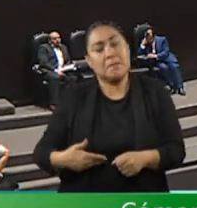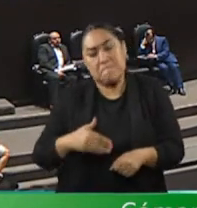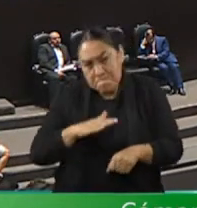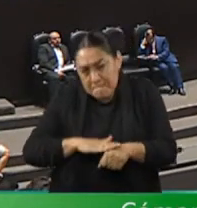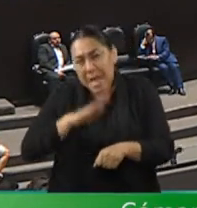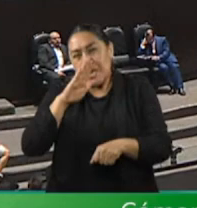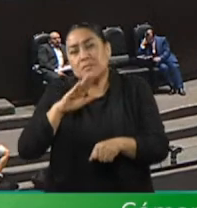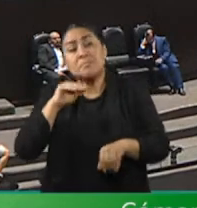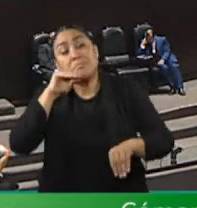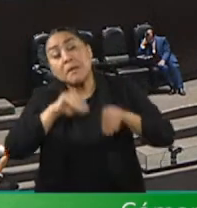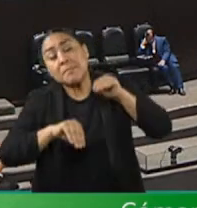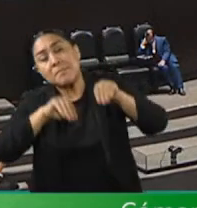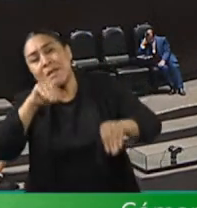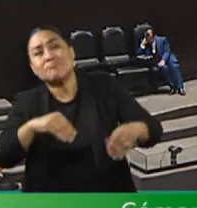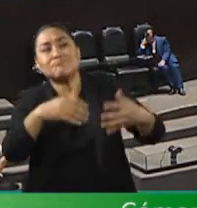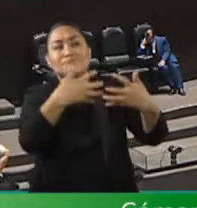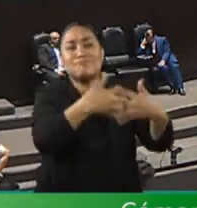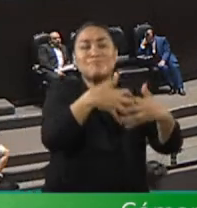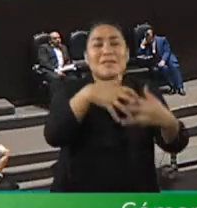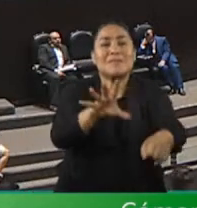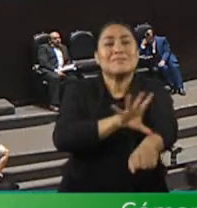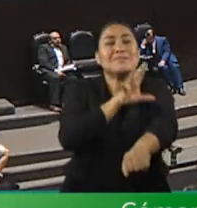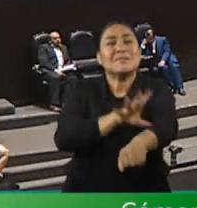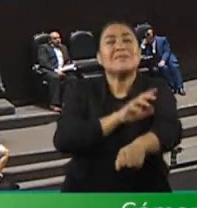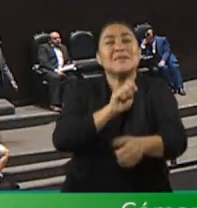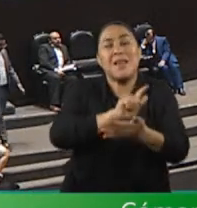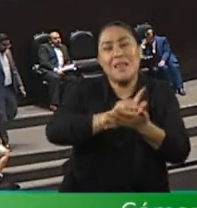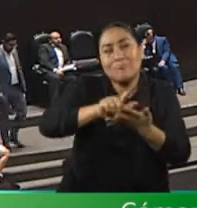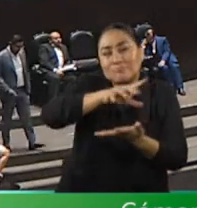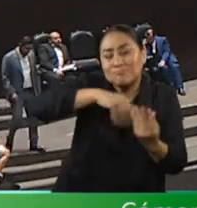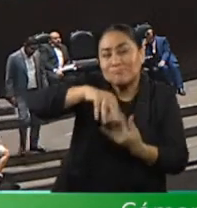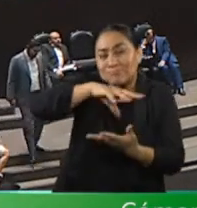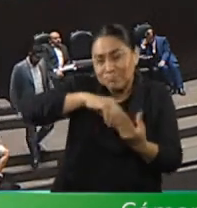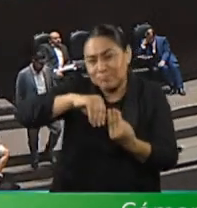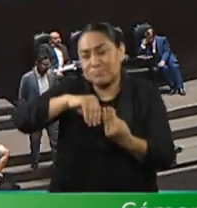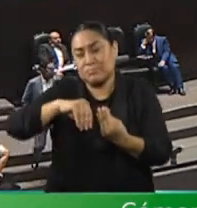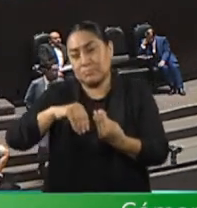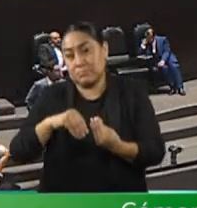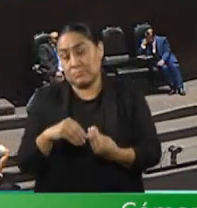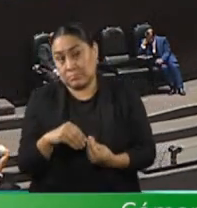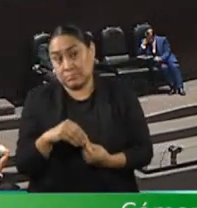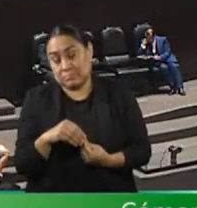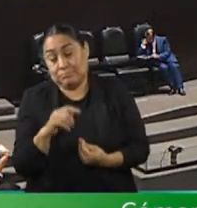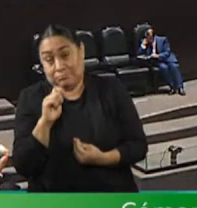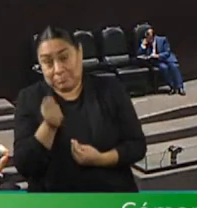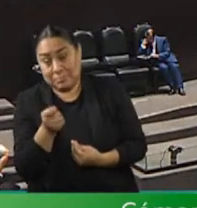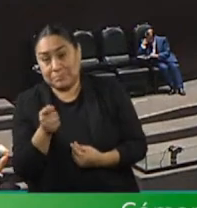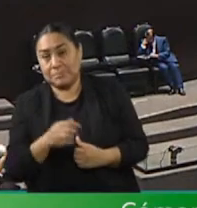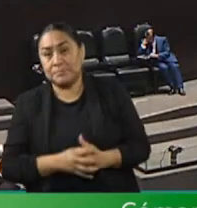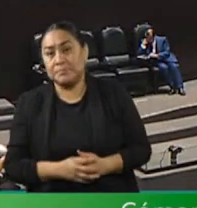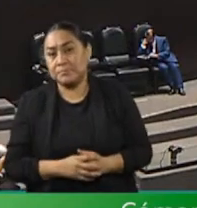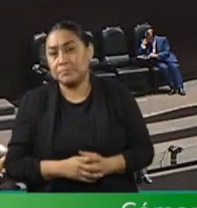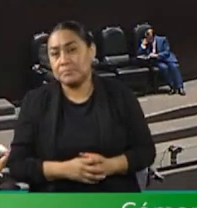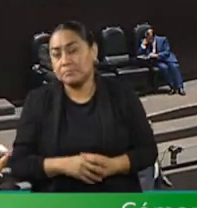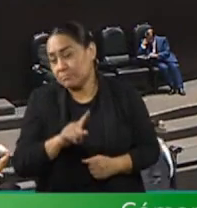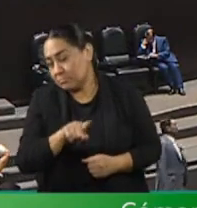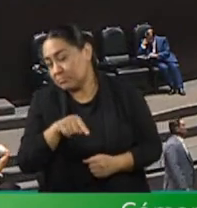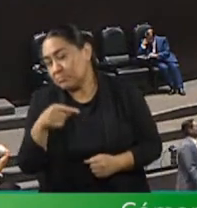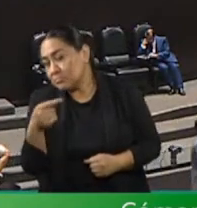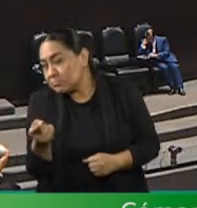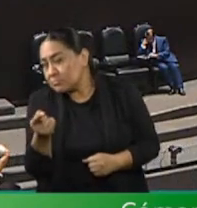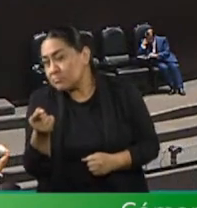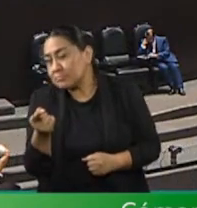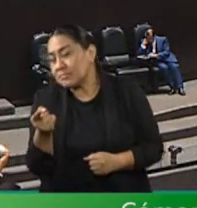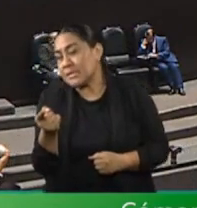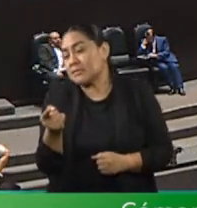energías limpias en México sin interferir en el tema de la prevalencia, porque lo de la prevalencia tiene que simplemente